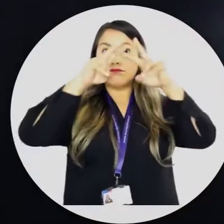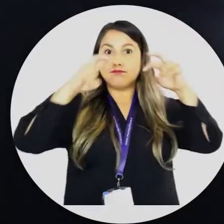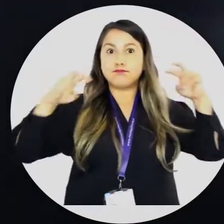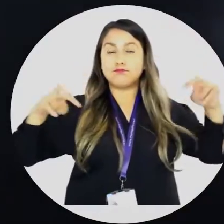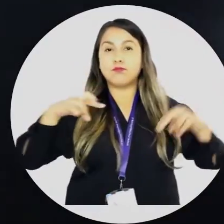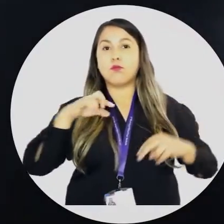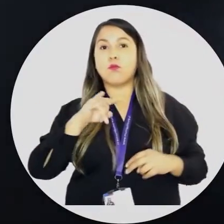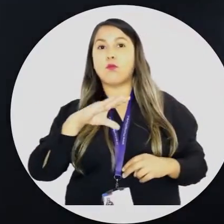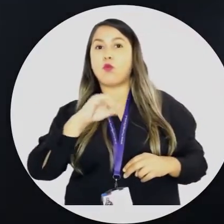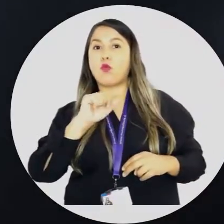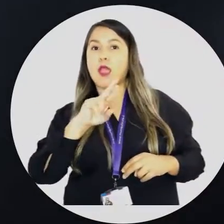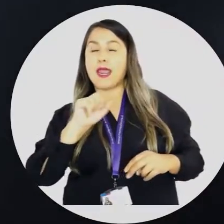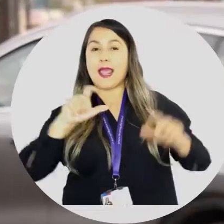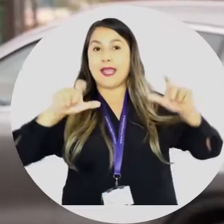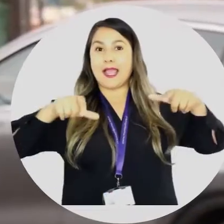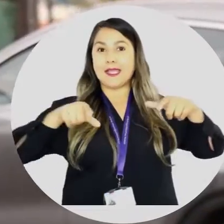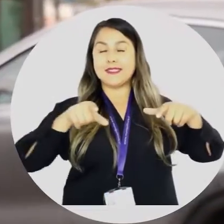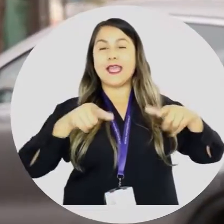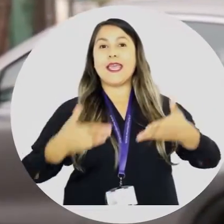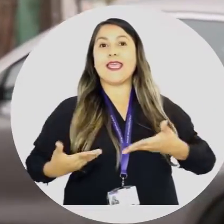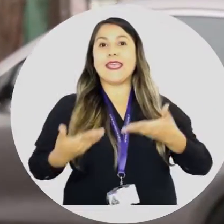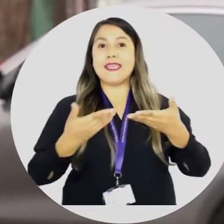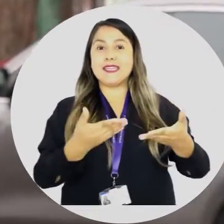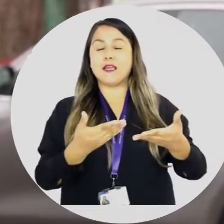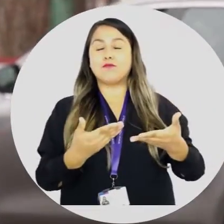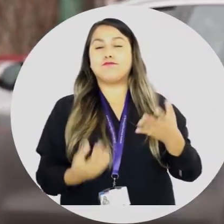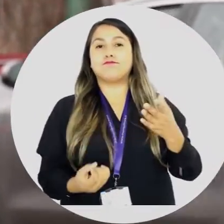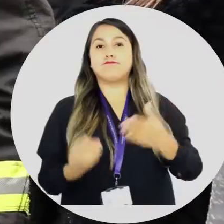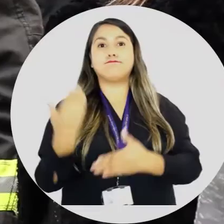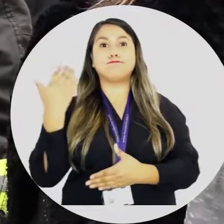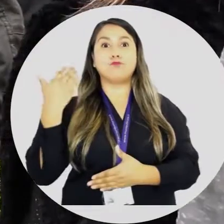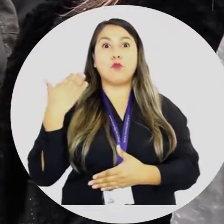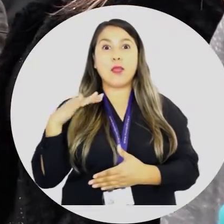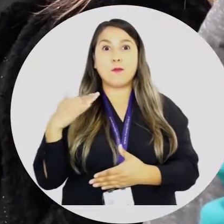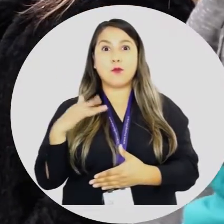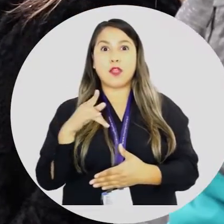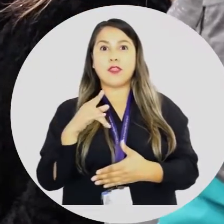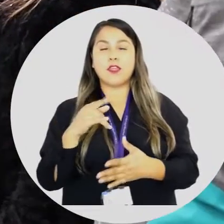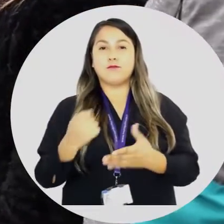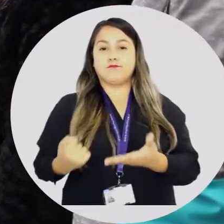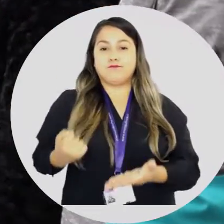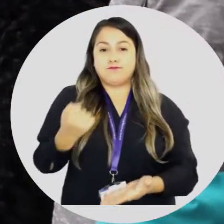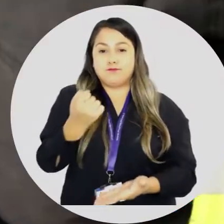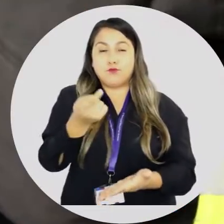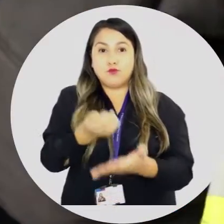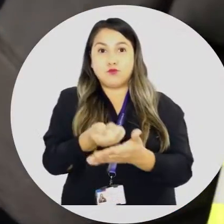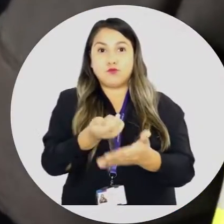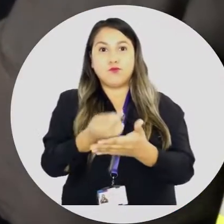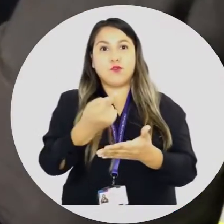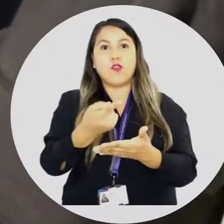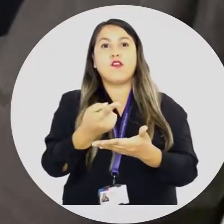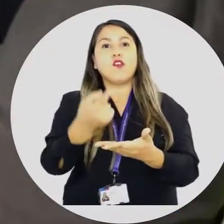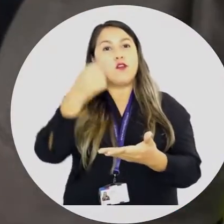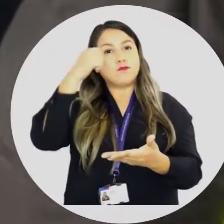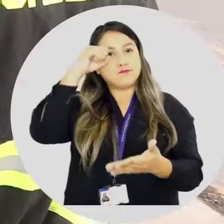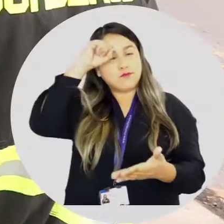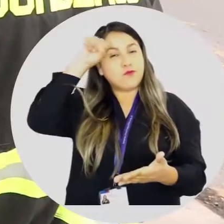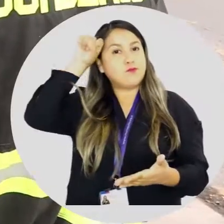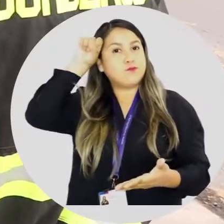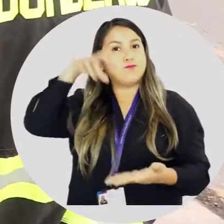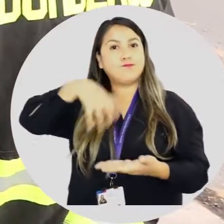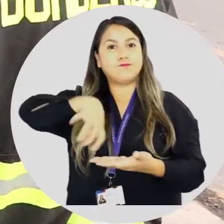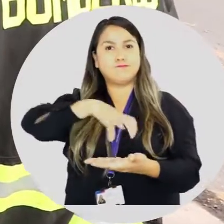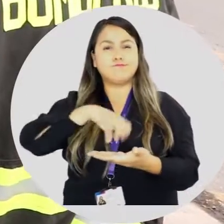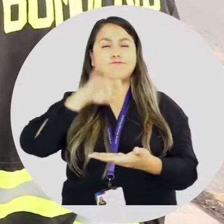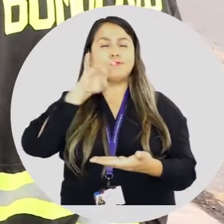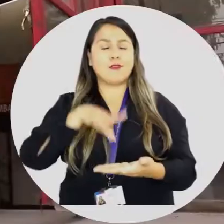multicancha de Pucará de la Sana, entregamos una importante subvención a bomberos de la comuna porque sabemos el gran trabajo